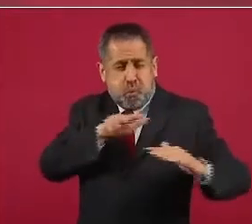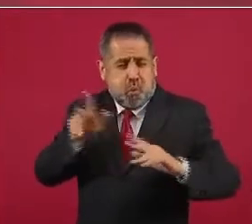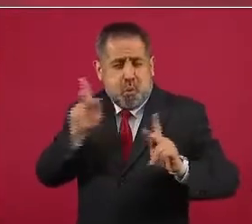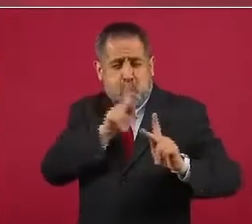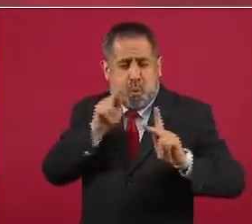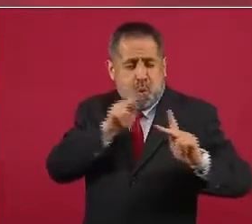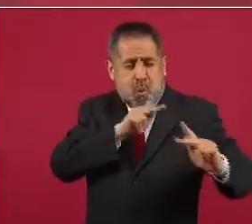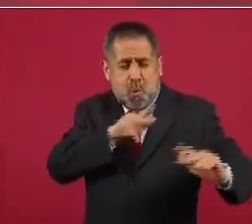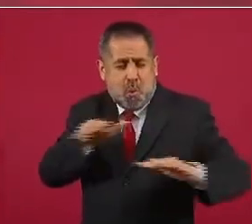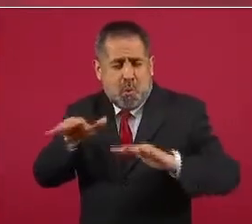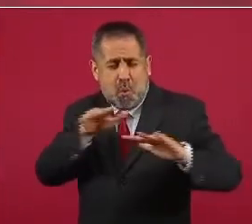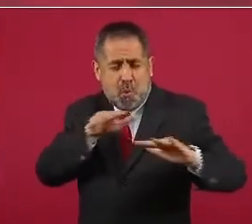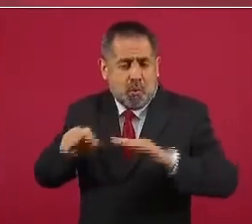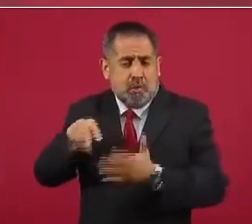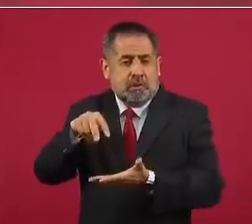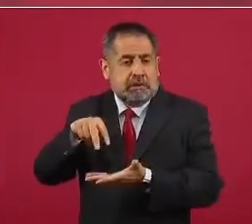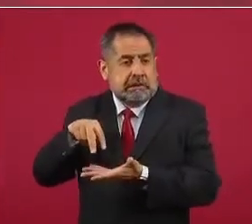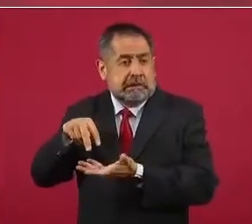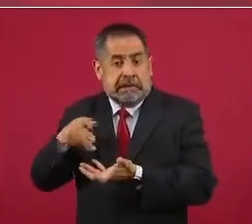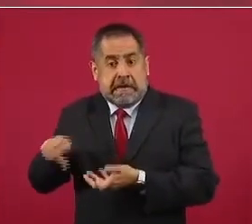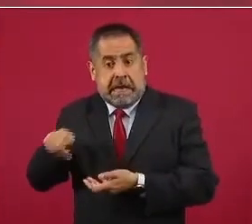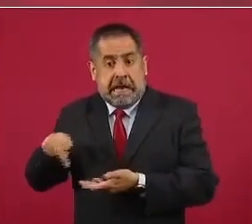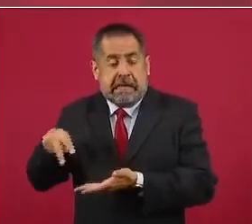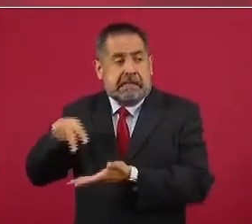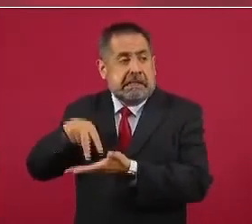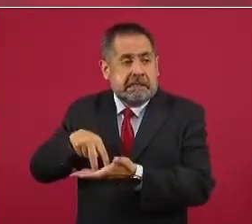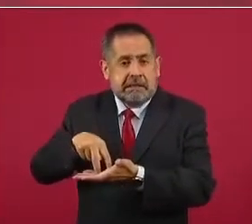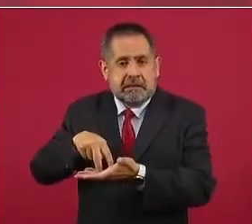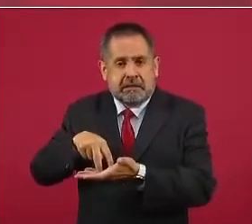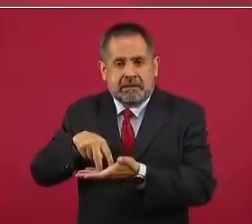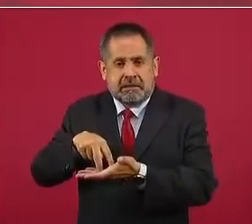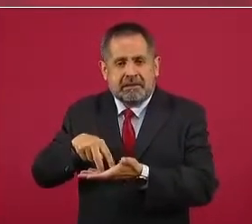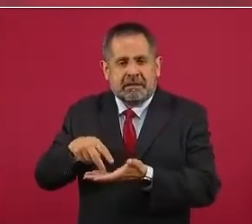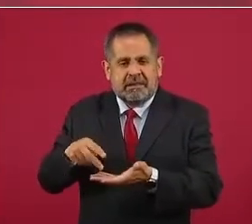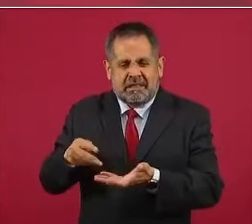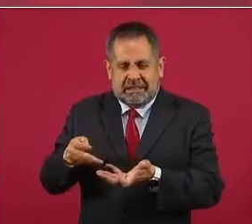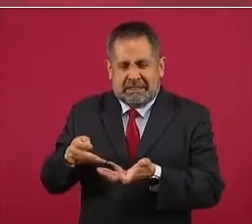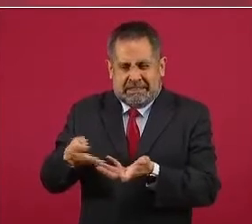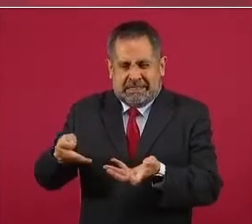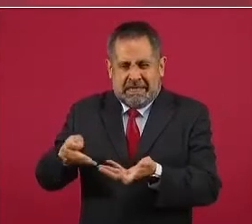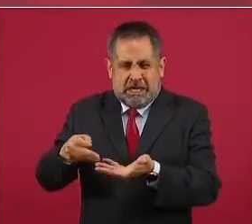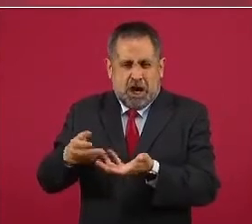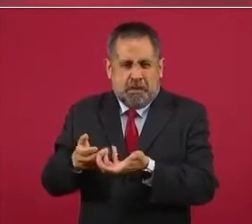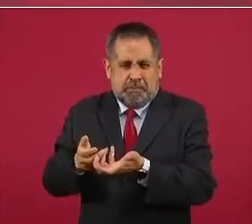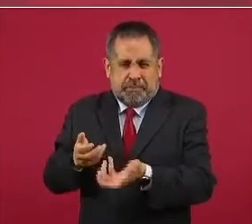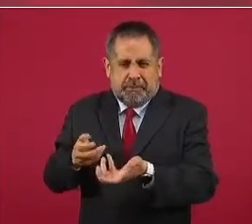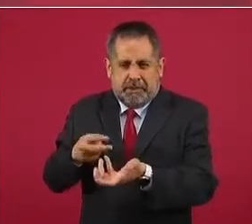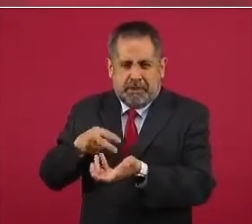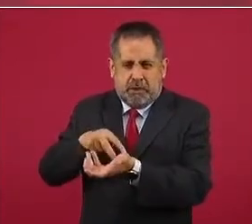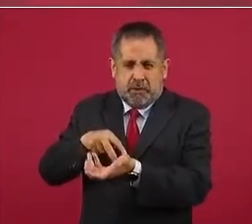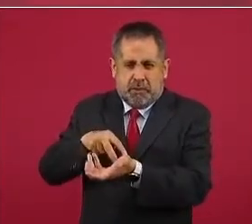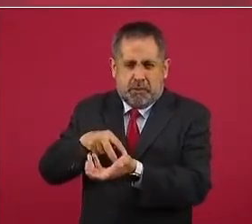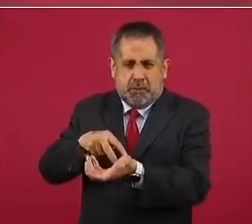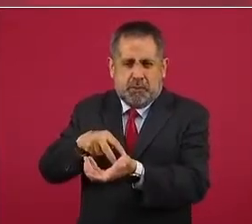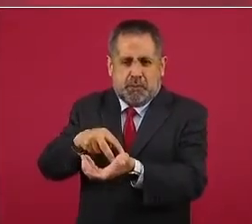llevó esa pequeña isla en medio